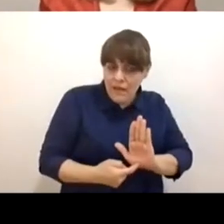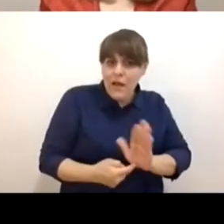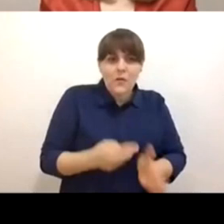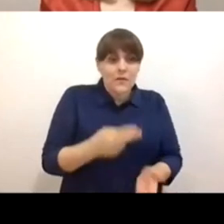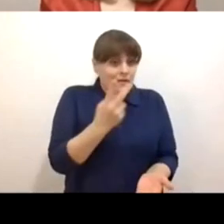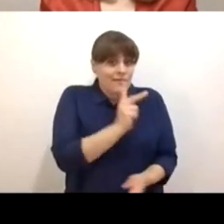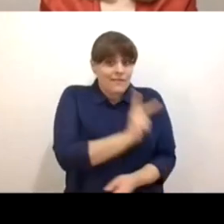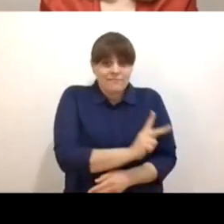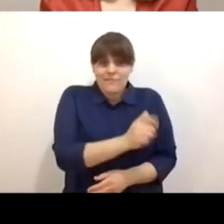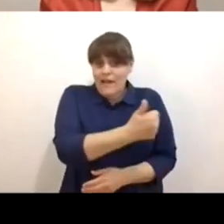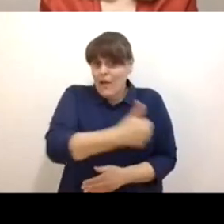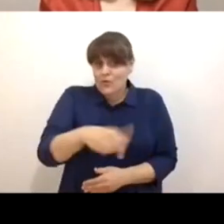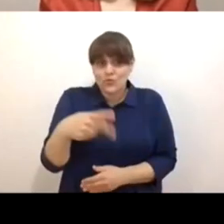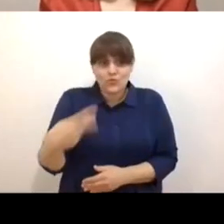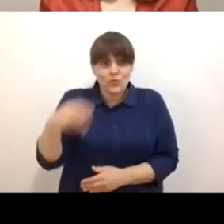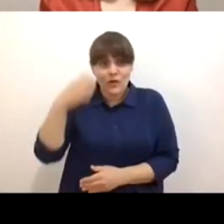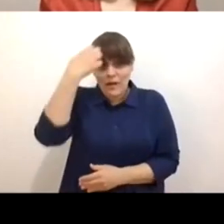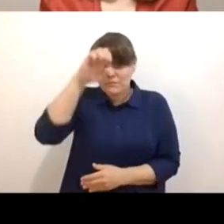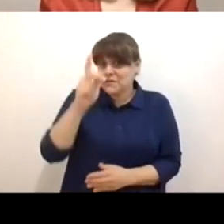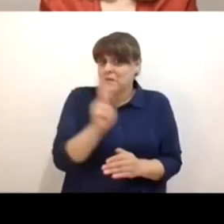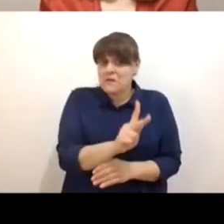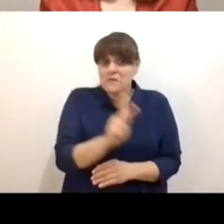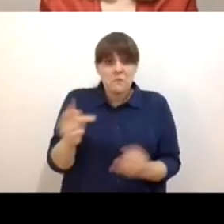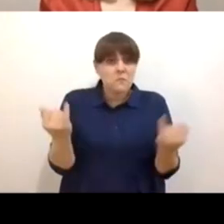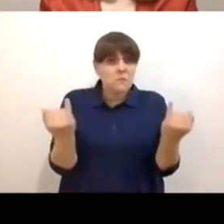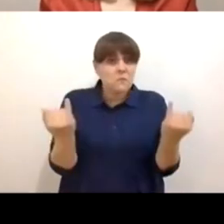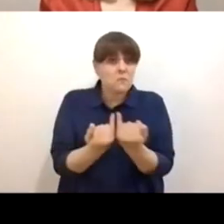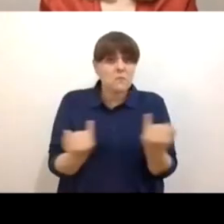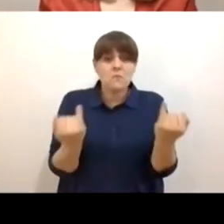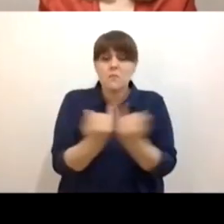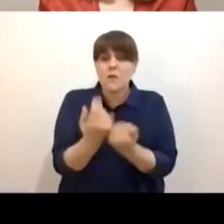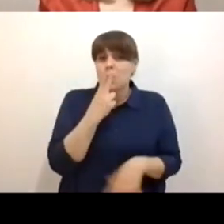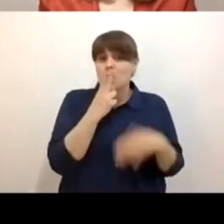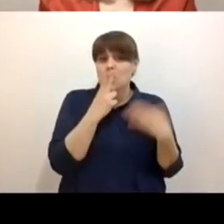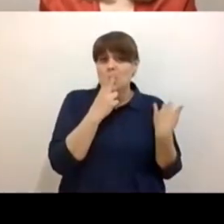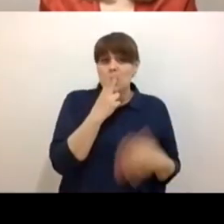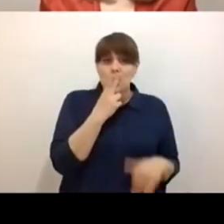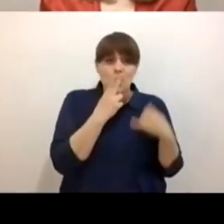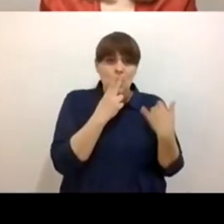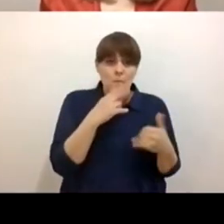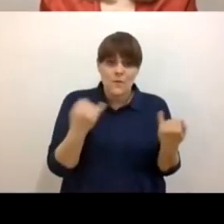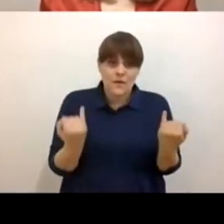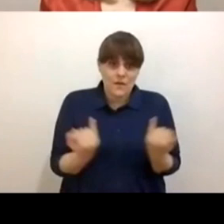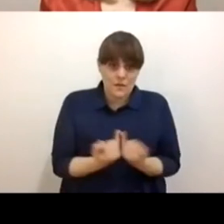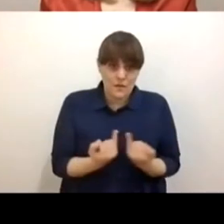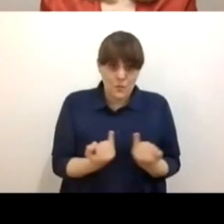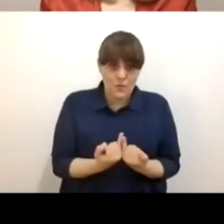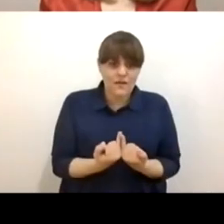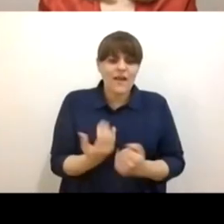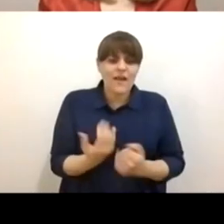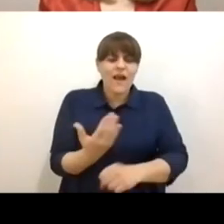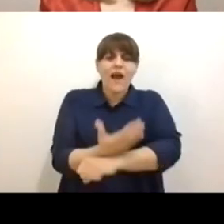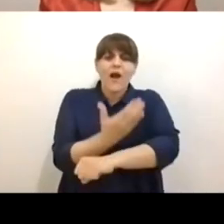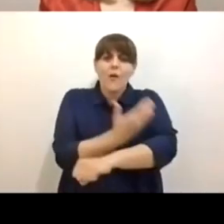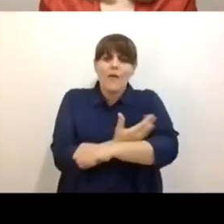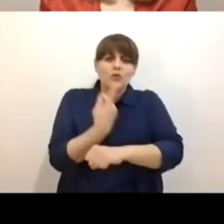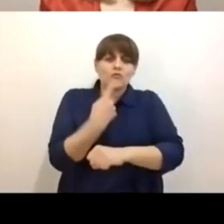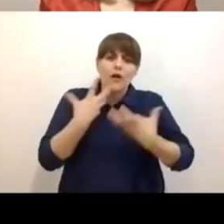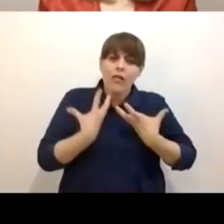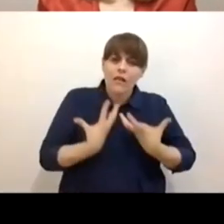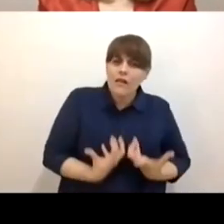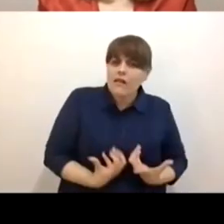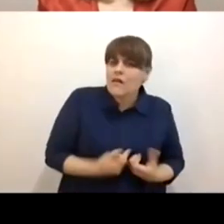que viven situaciones similares. Acompañar, entonces, ese duelo significa también crear